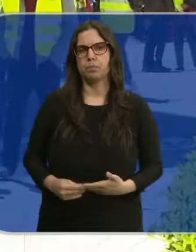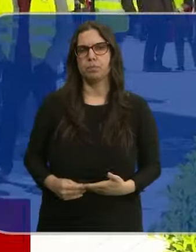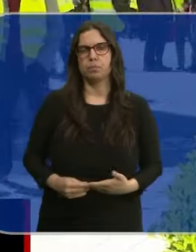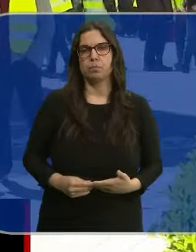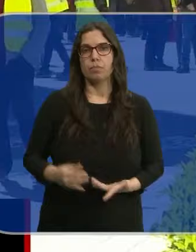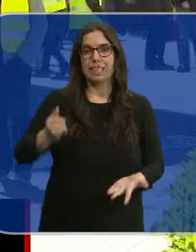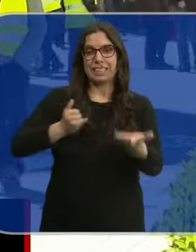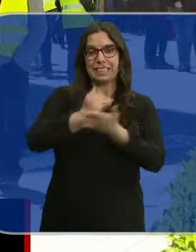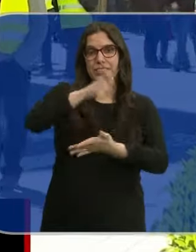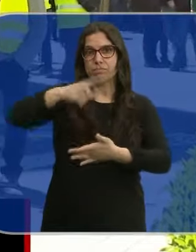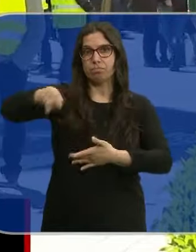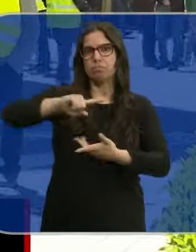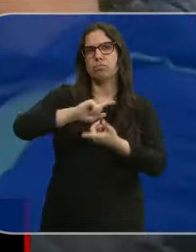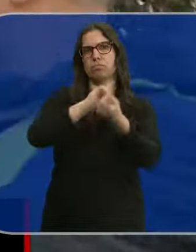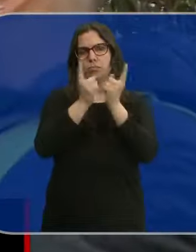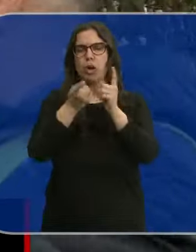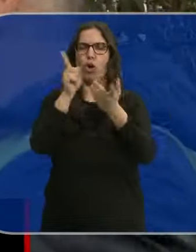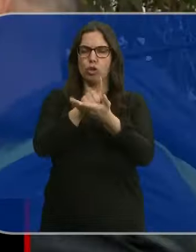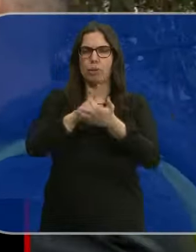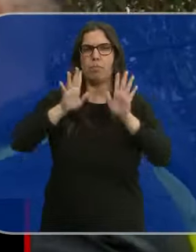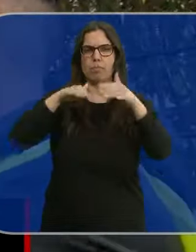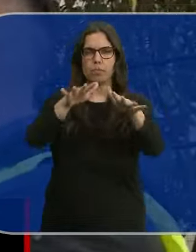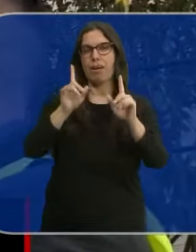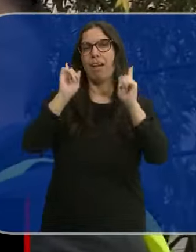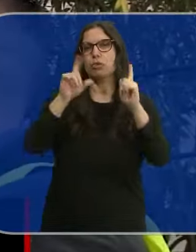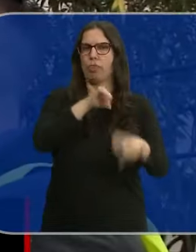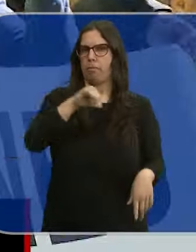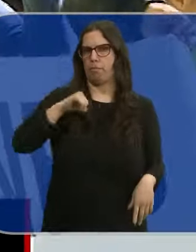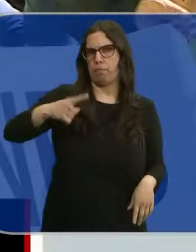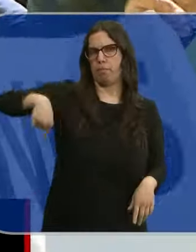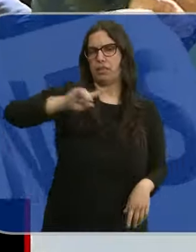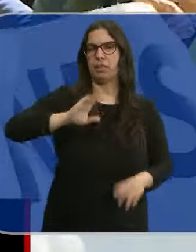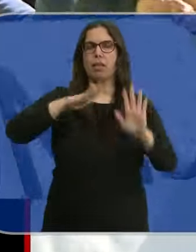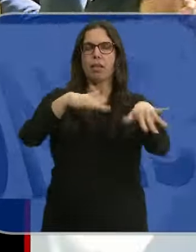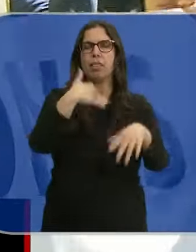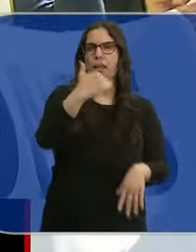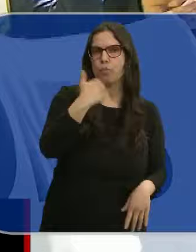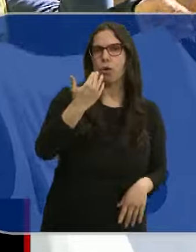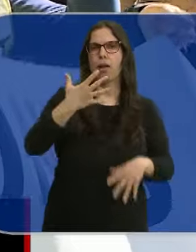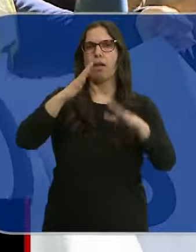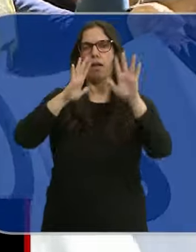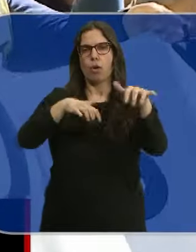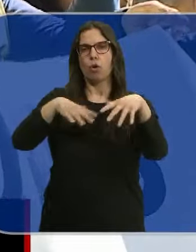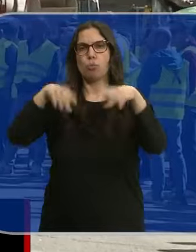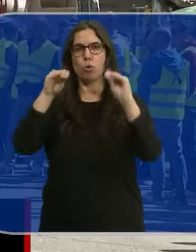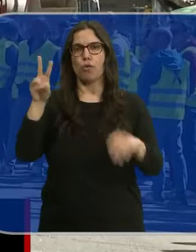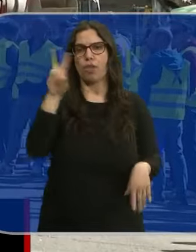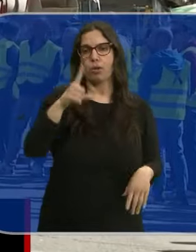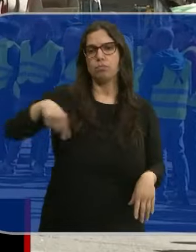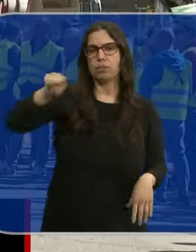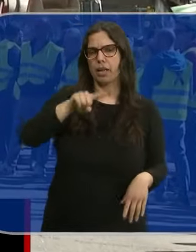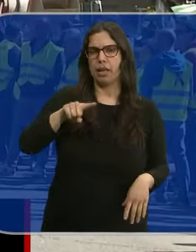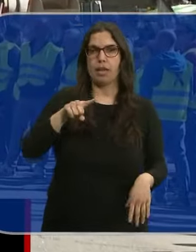El campo vuelve a salir a la calle. Esta vez los agricultores independientes. Manifestaciones en Zamora, León, Burgos y Valladolid. No están